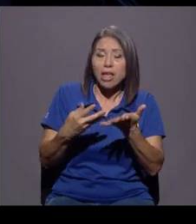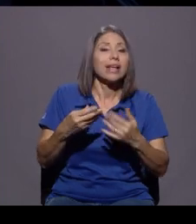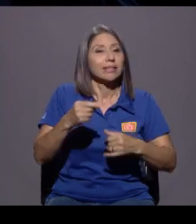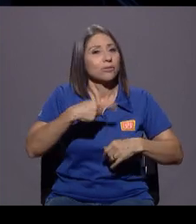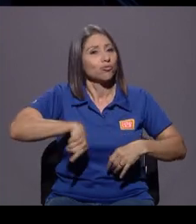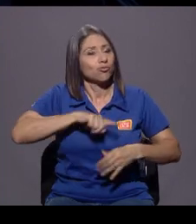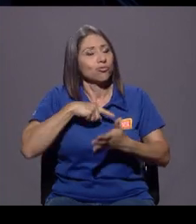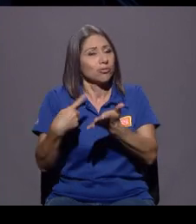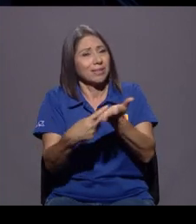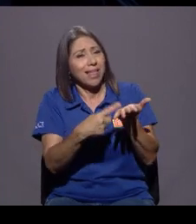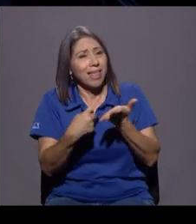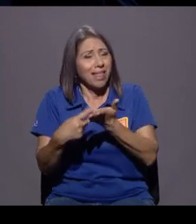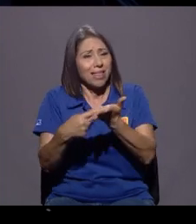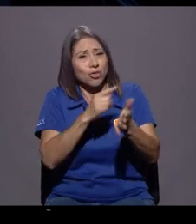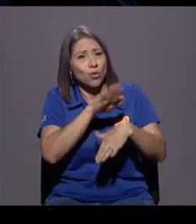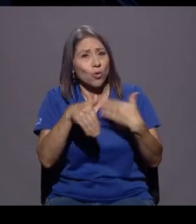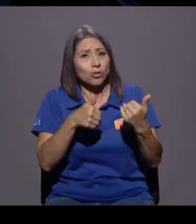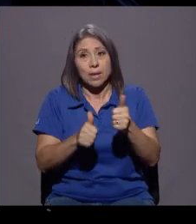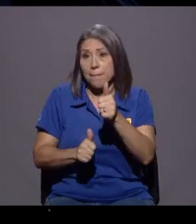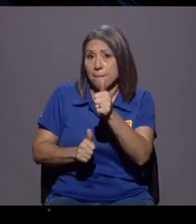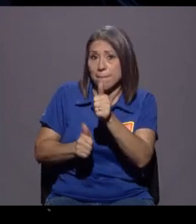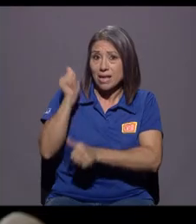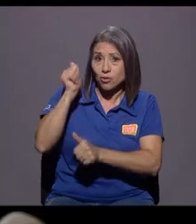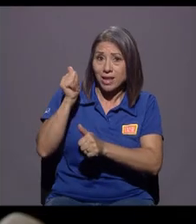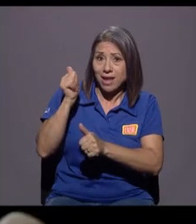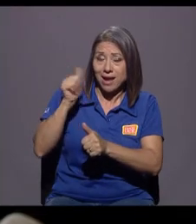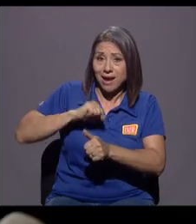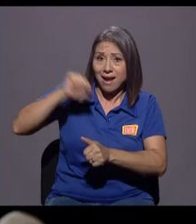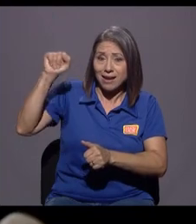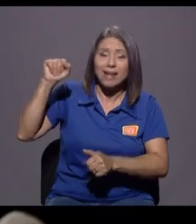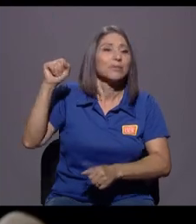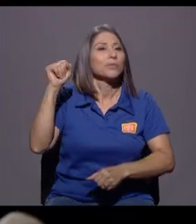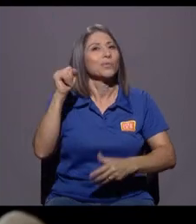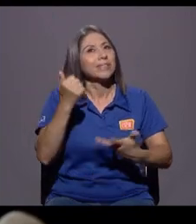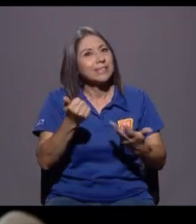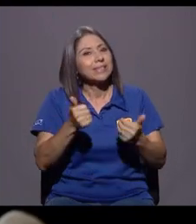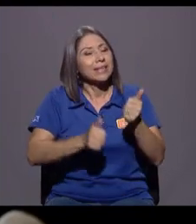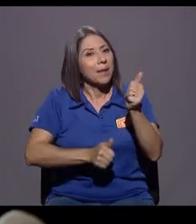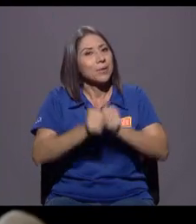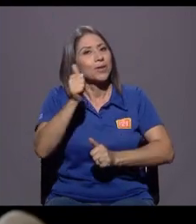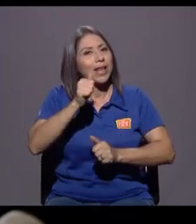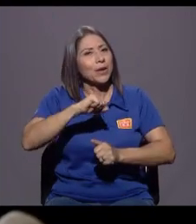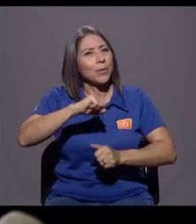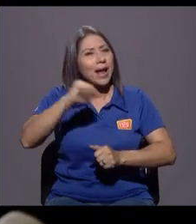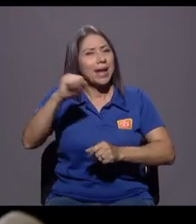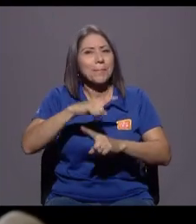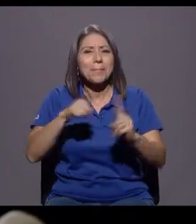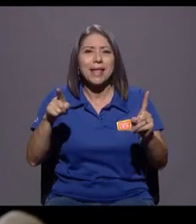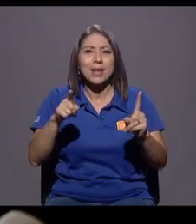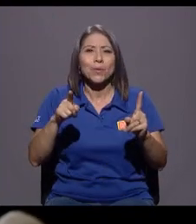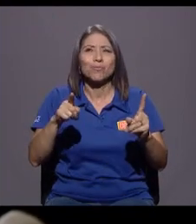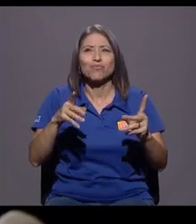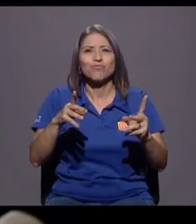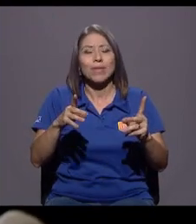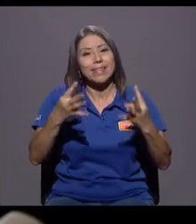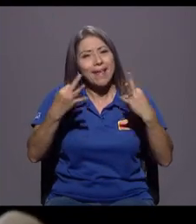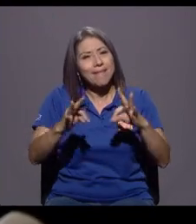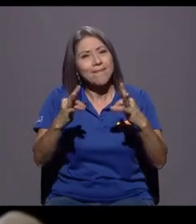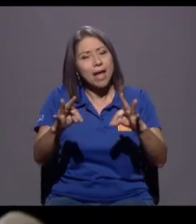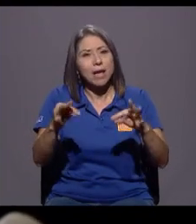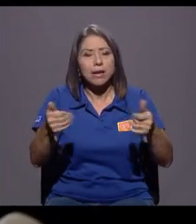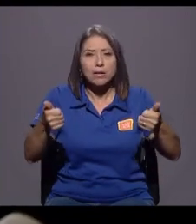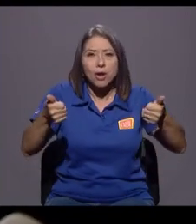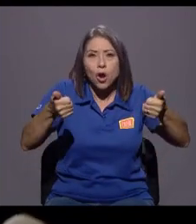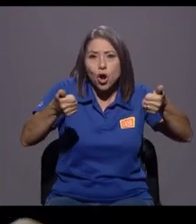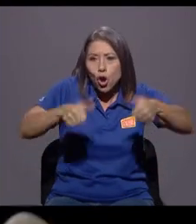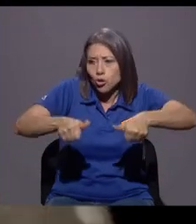todos, que estamos ahí, los que trabajamos. ¿La mayoría gana? Sí, la mayoría la gana, sin embargo, debo decir, procuramos que sea consensuado. De verdad que